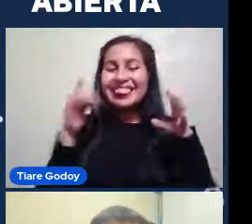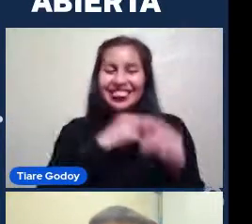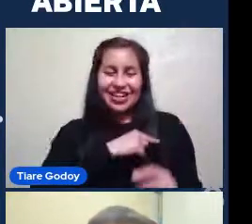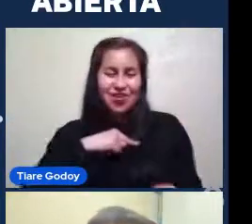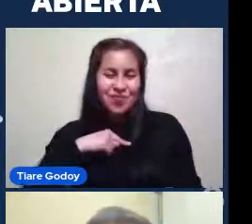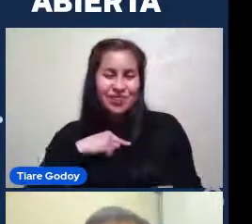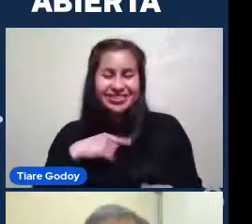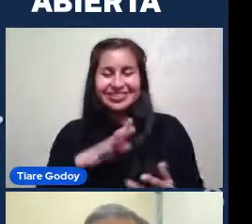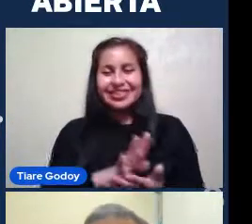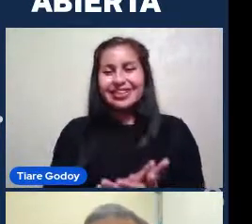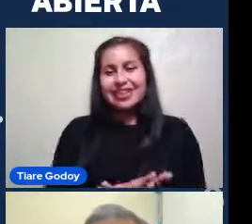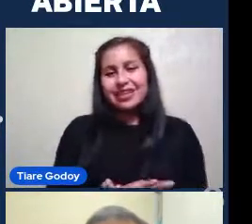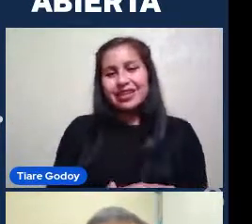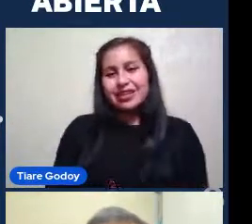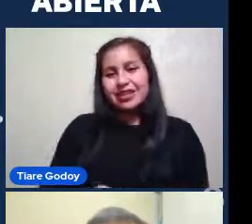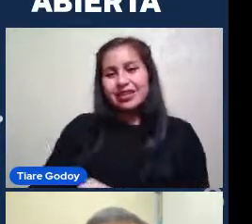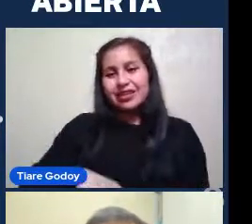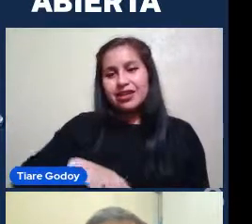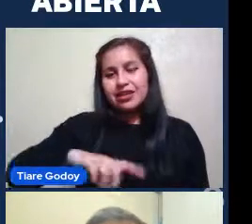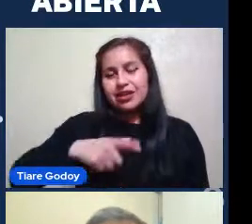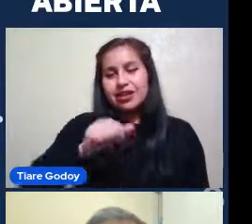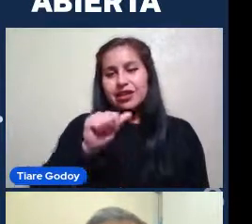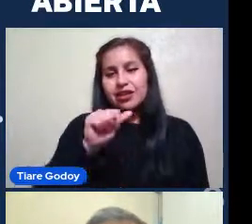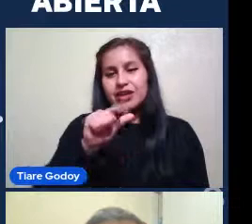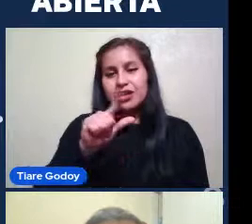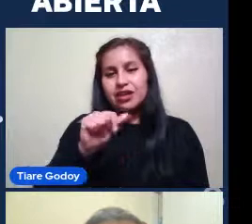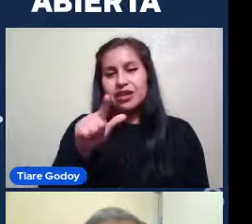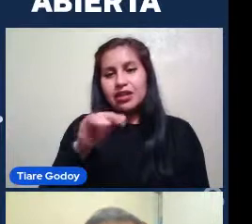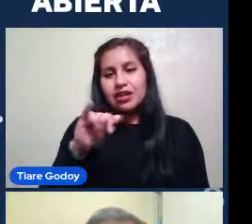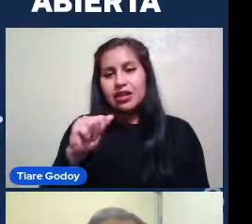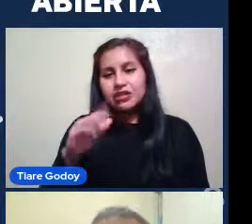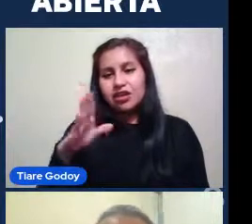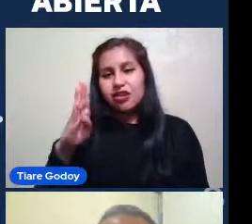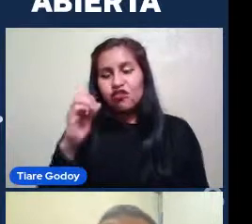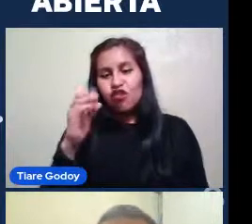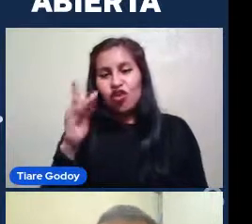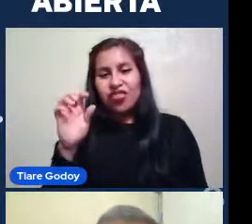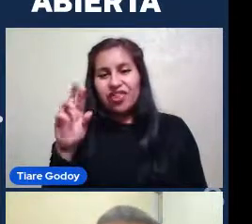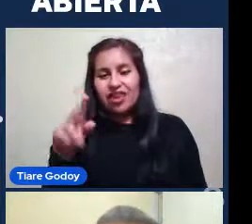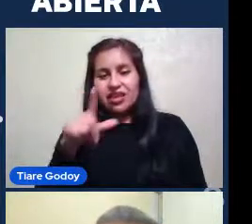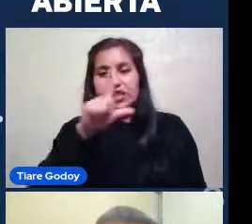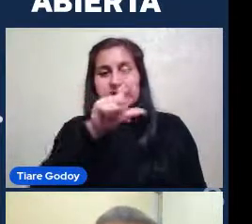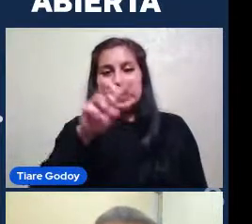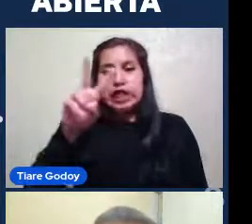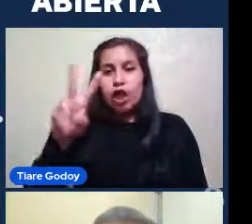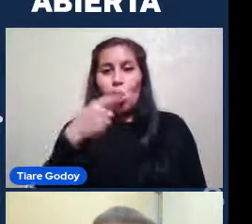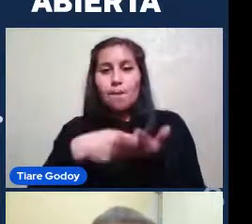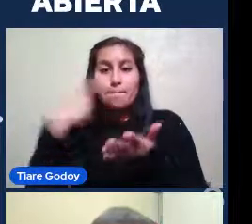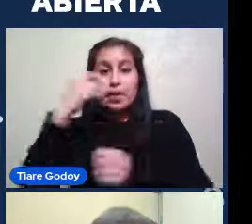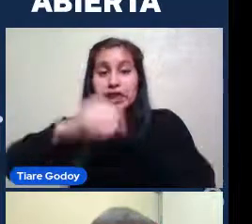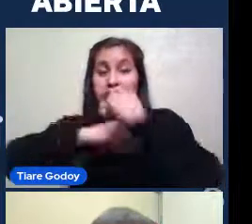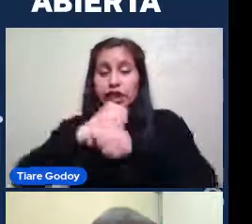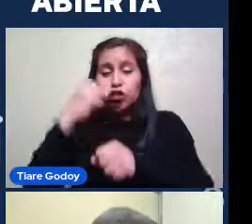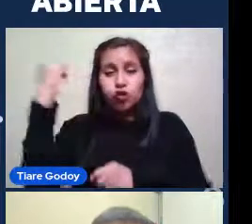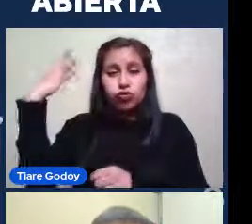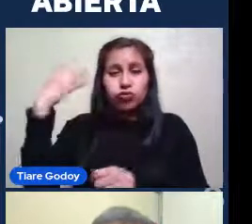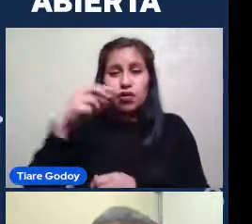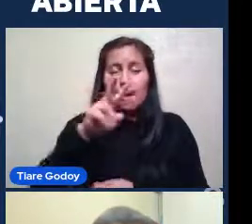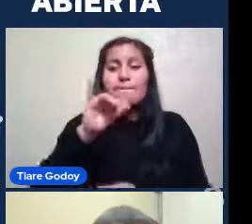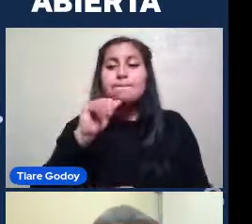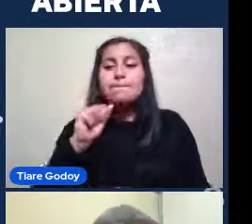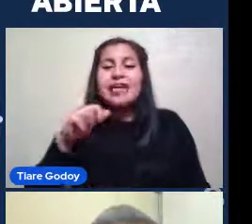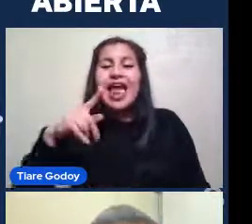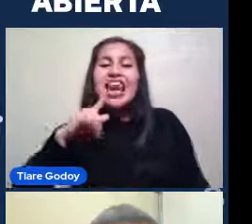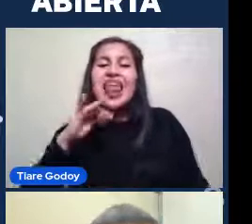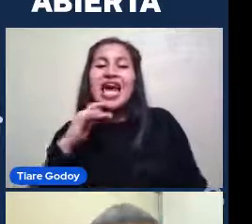galaxia de Bode Apellido de una persona 72.000 años en luz La Vía Láctea Finalmente 100.000